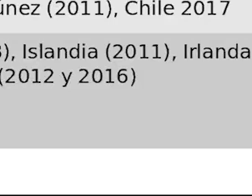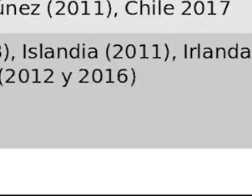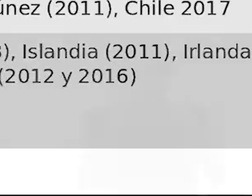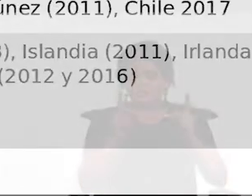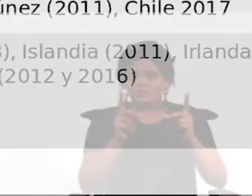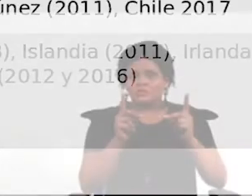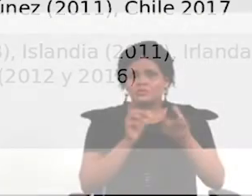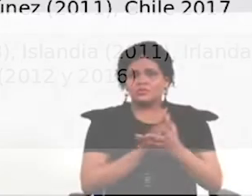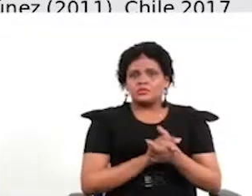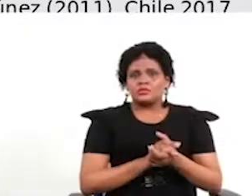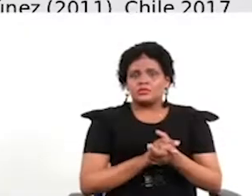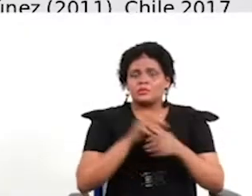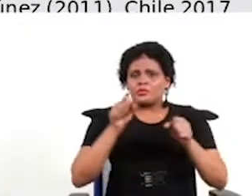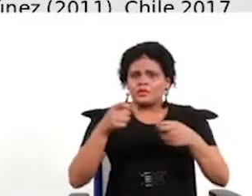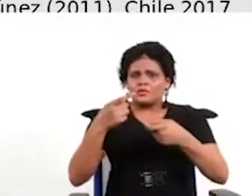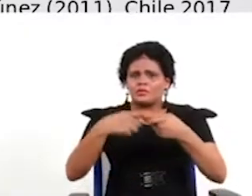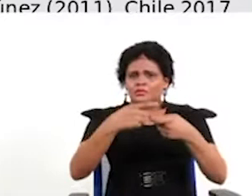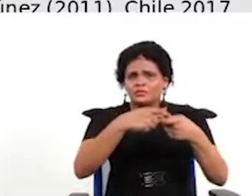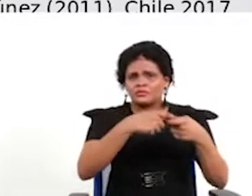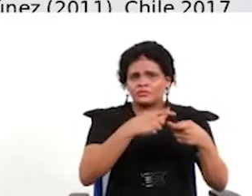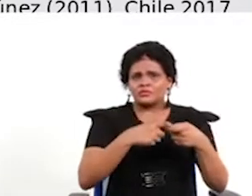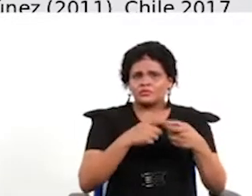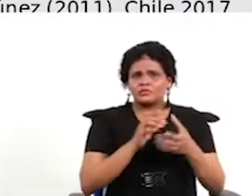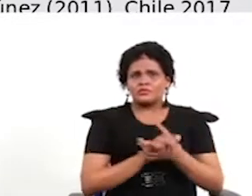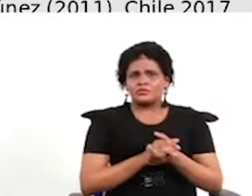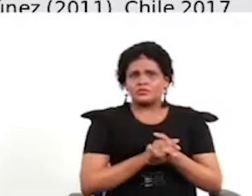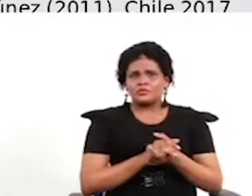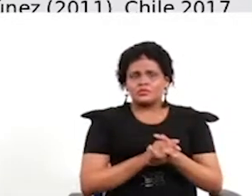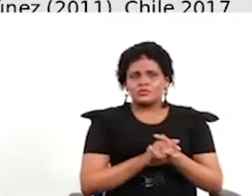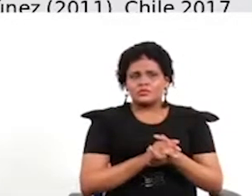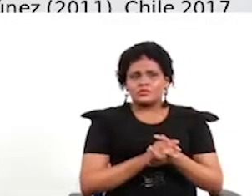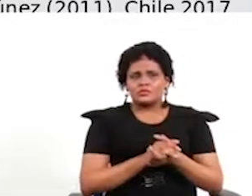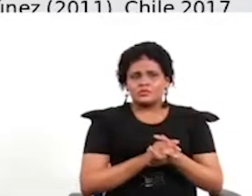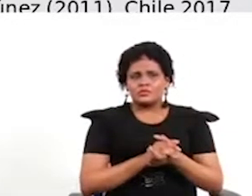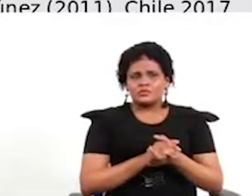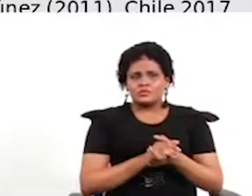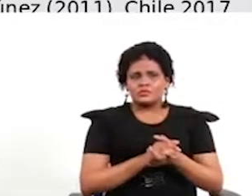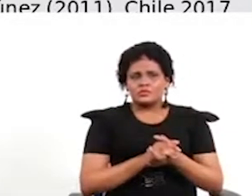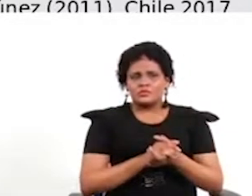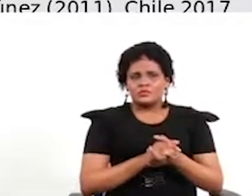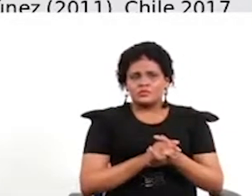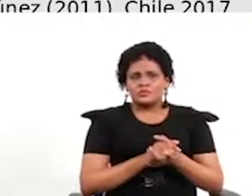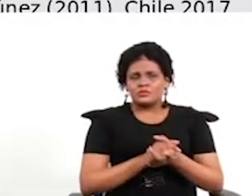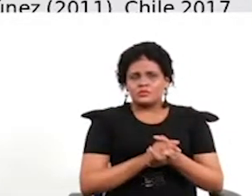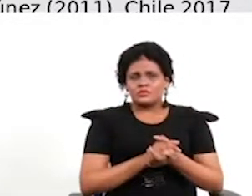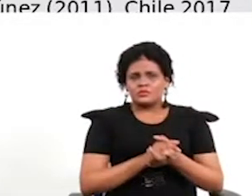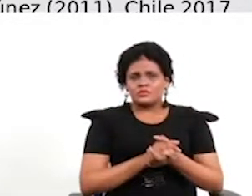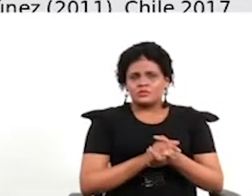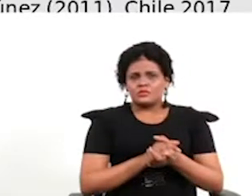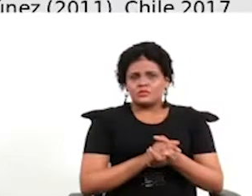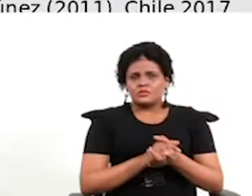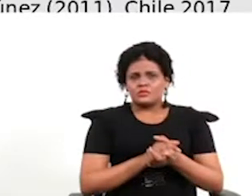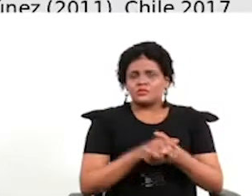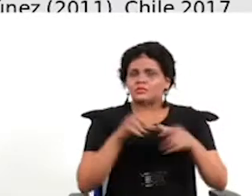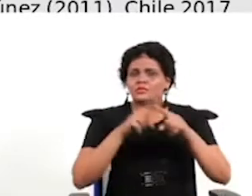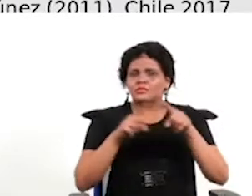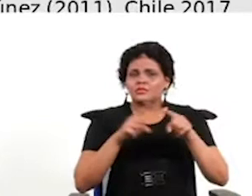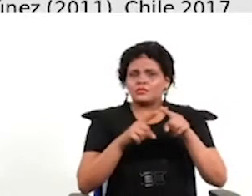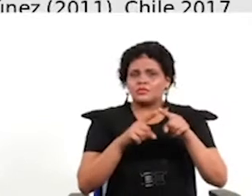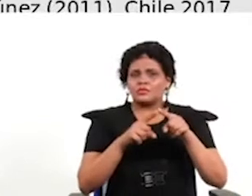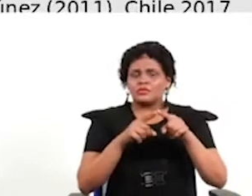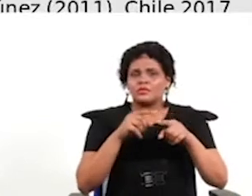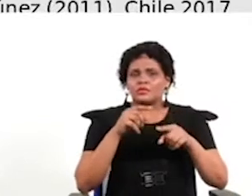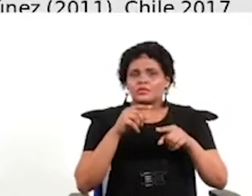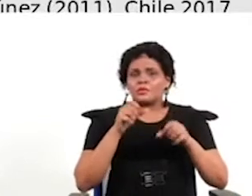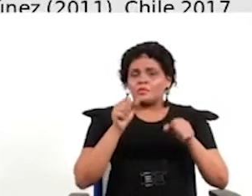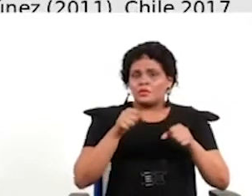participativos. en el cuarto en la cuarta fila de análisis de los casos tenemos lo que